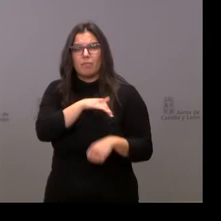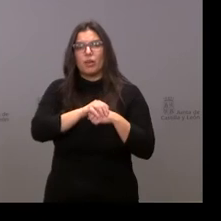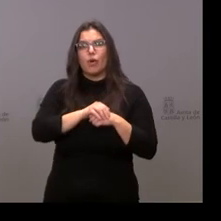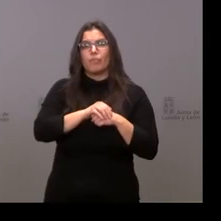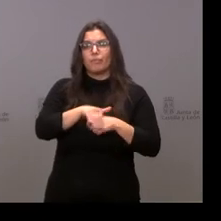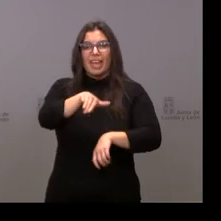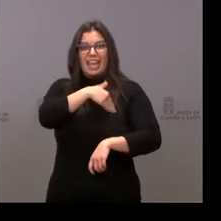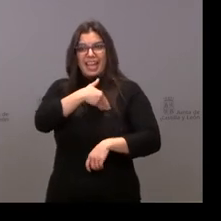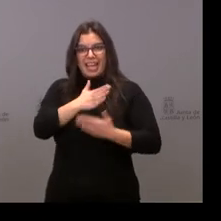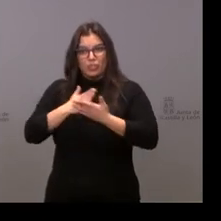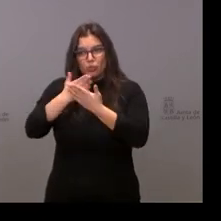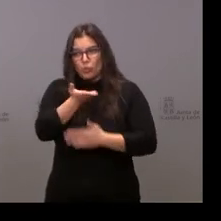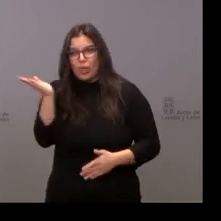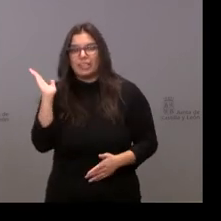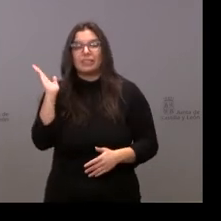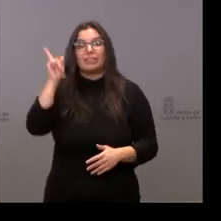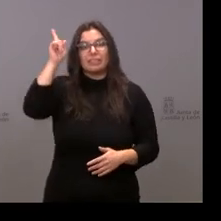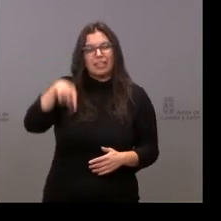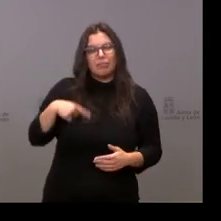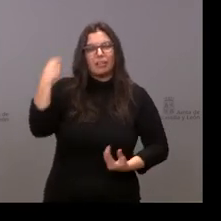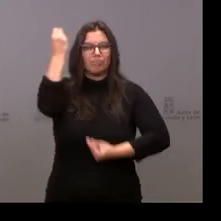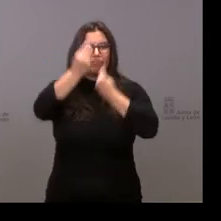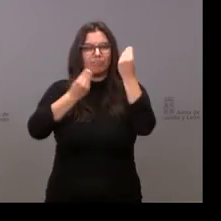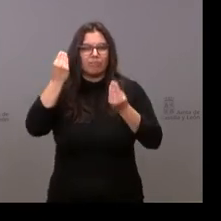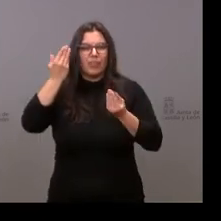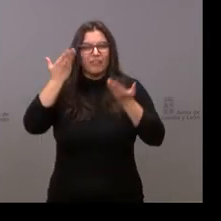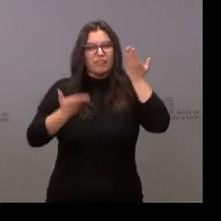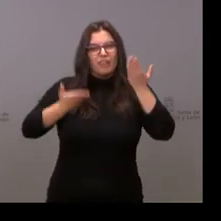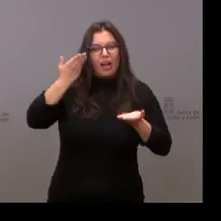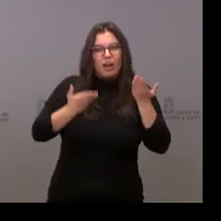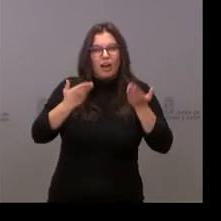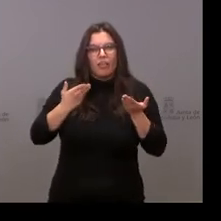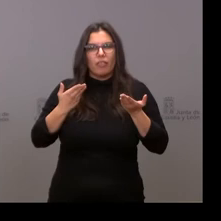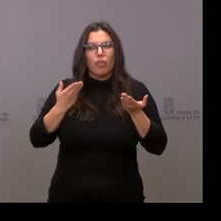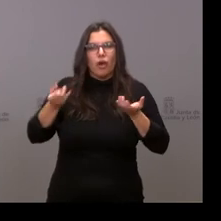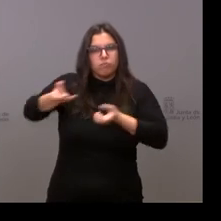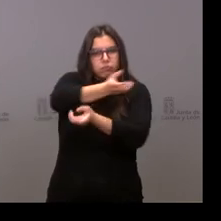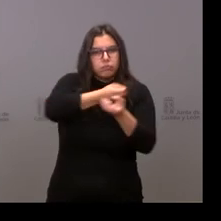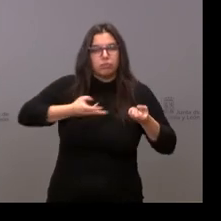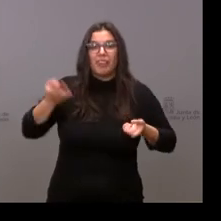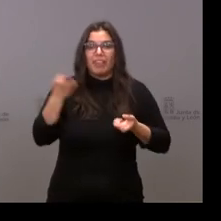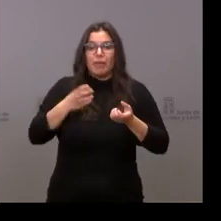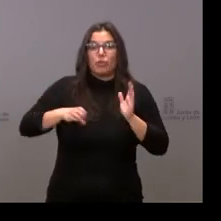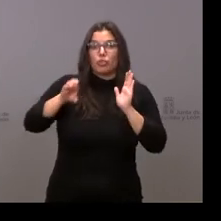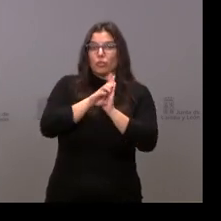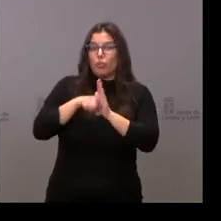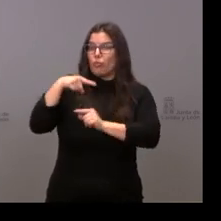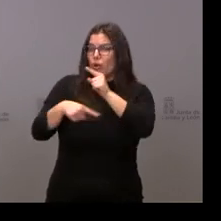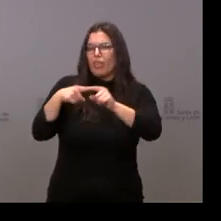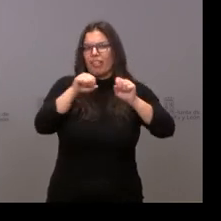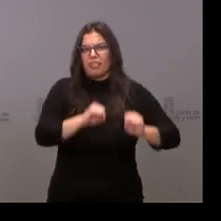los estudiantes, también reflexionando, valorando y realizando vuestras aportaciones. Tenemos que defenderla a diario,